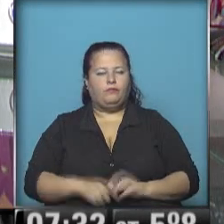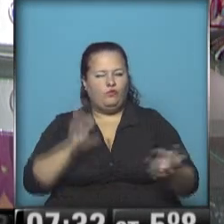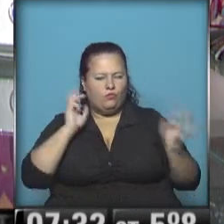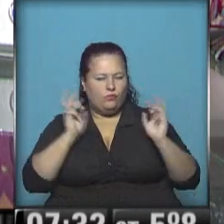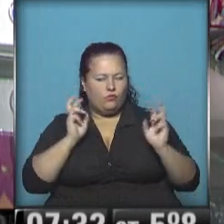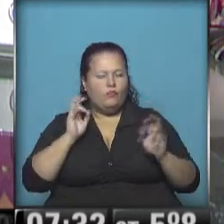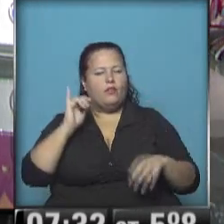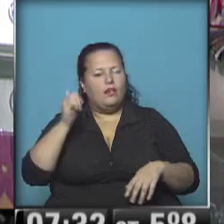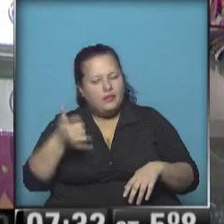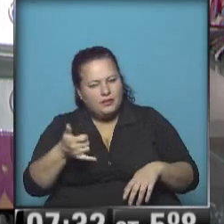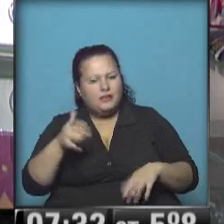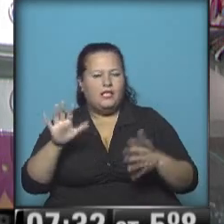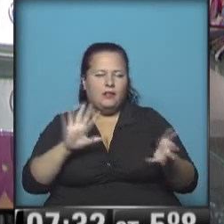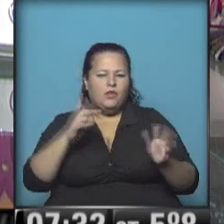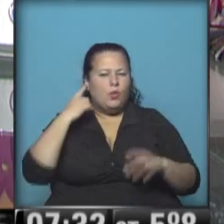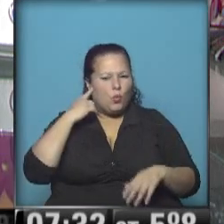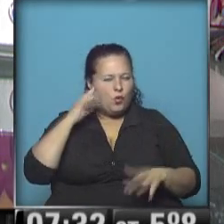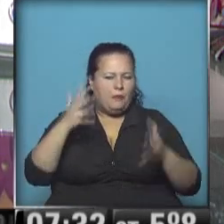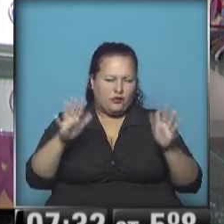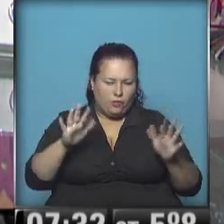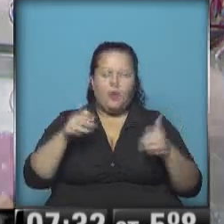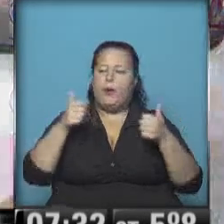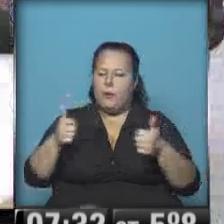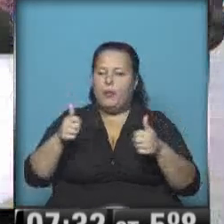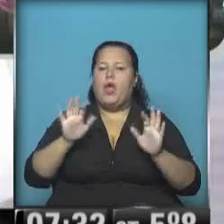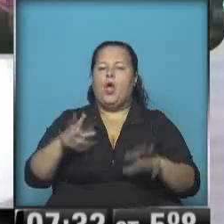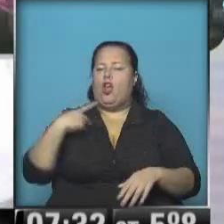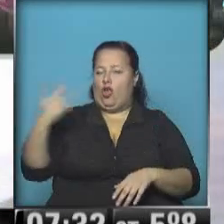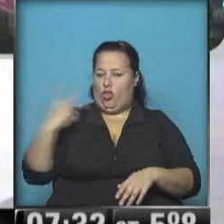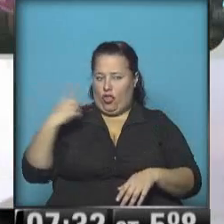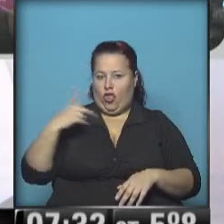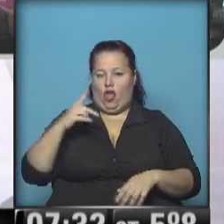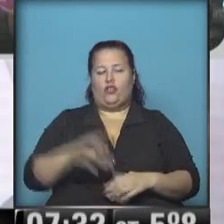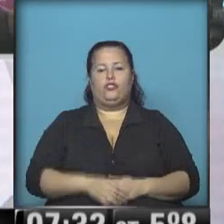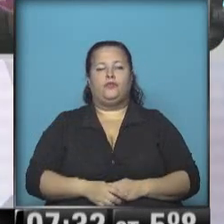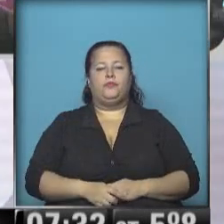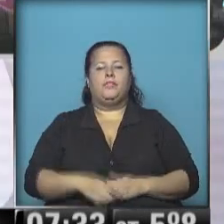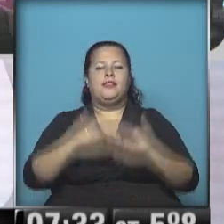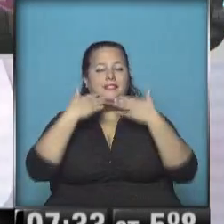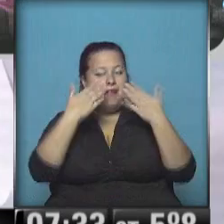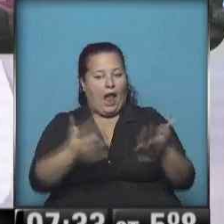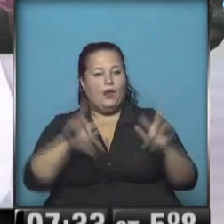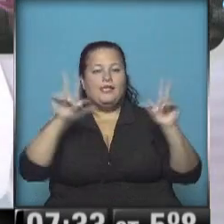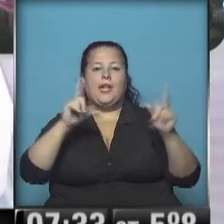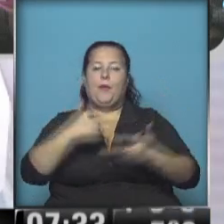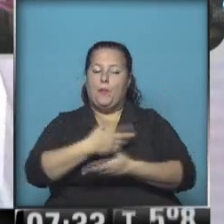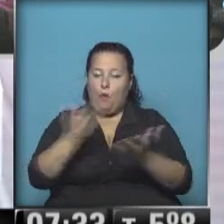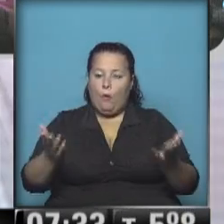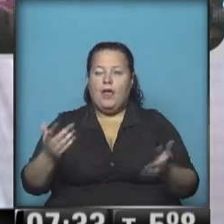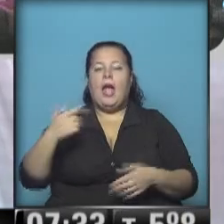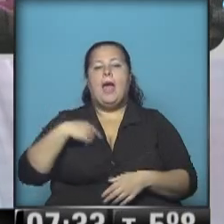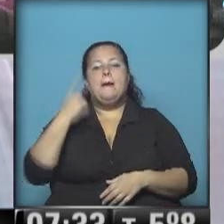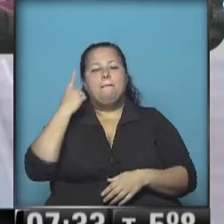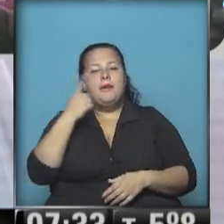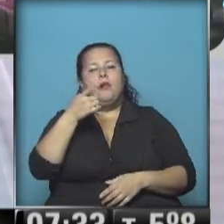Sí, ahí más o menos estoy escuchando. Bien, bien. Mauricio Lourdes Suazo y Alejandro Puertas los saludamos de la televisión pública. Queríamos, en